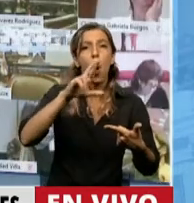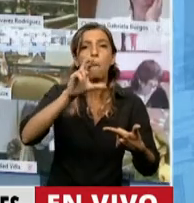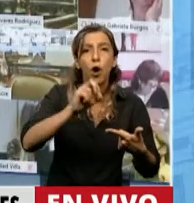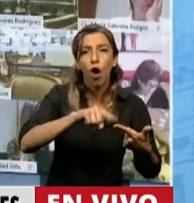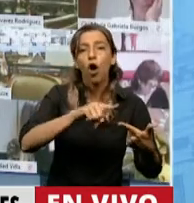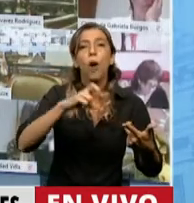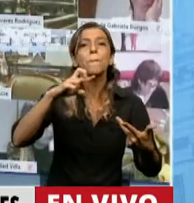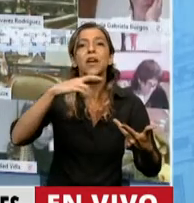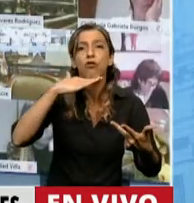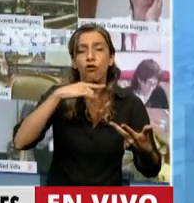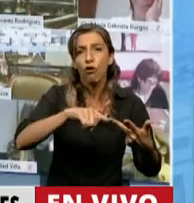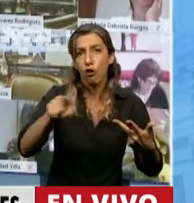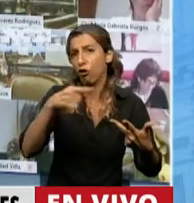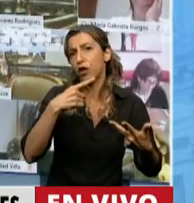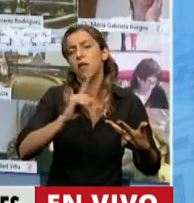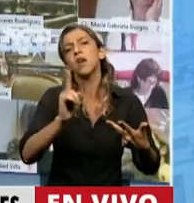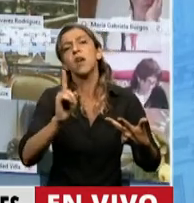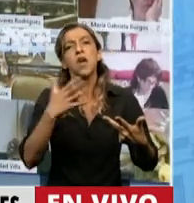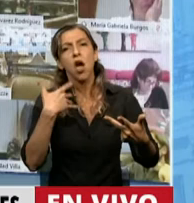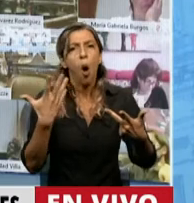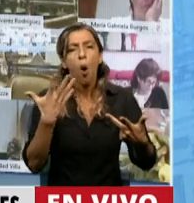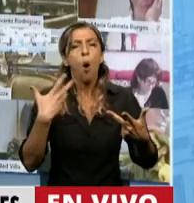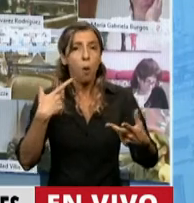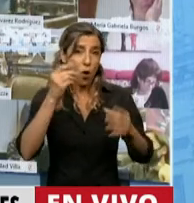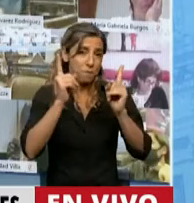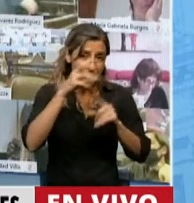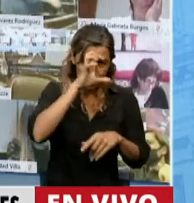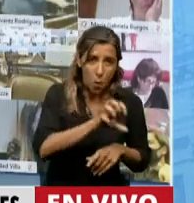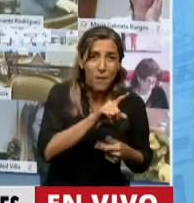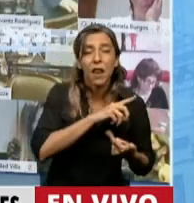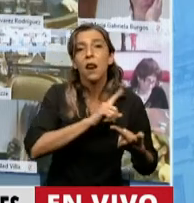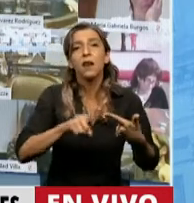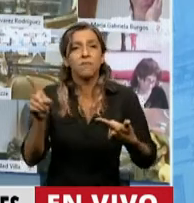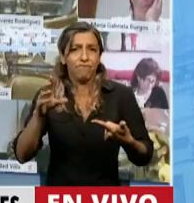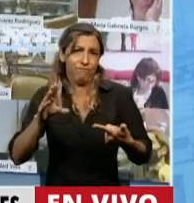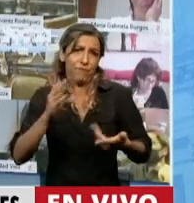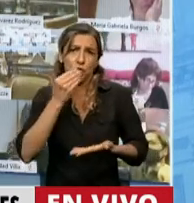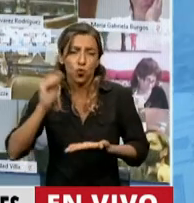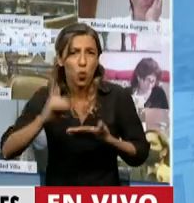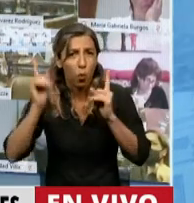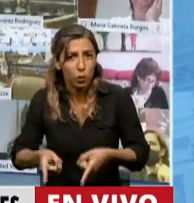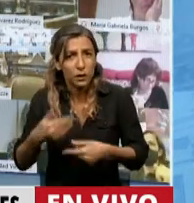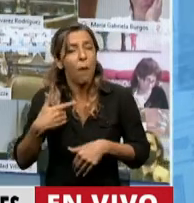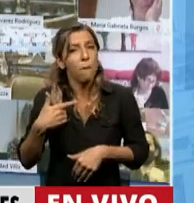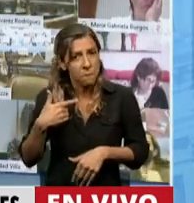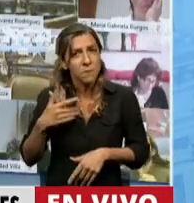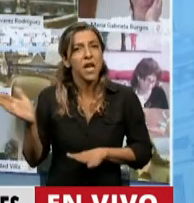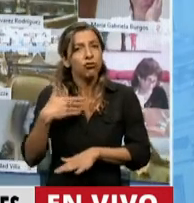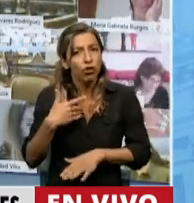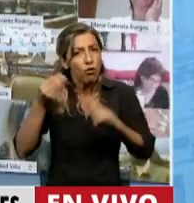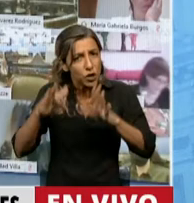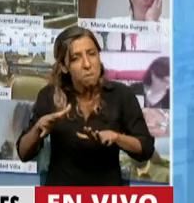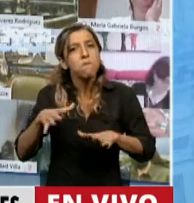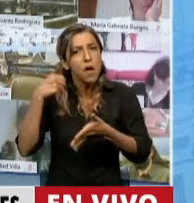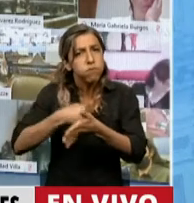PJ para establecer la megaminería. En Chubut, la población está desenvolviendo la segunda iniciativa popular para